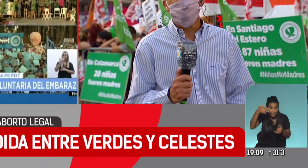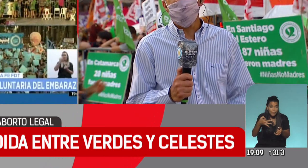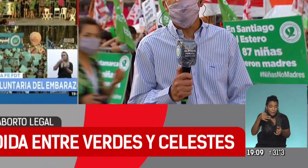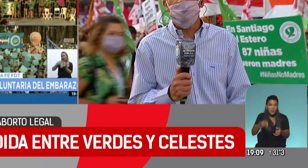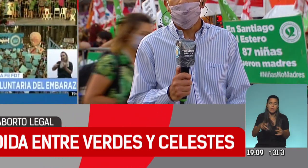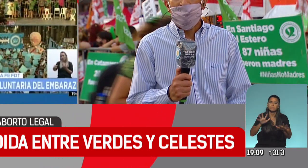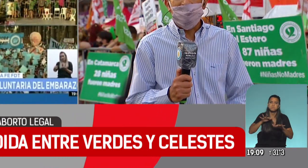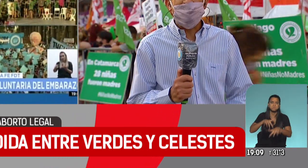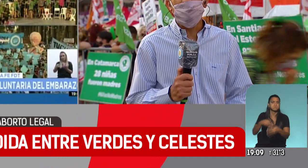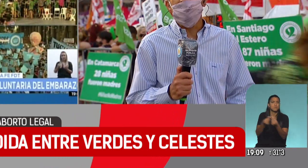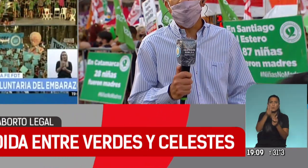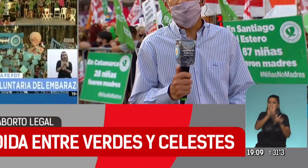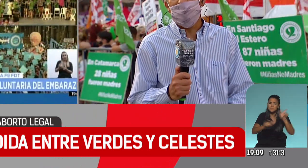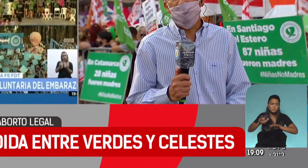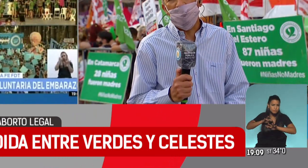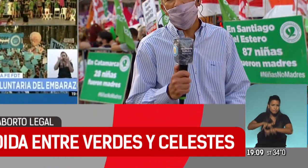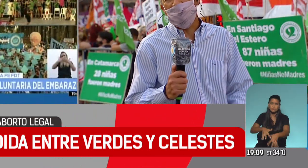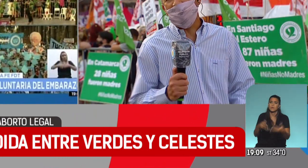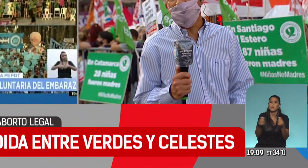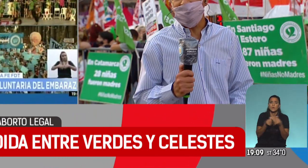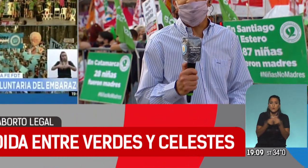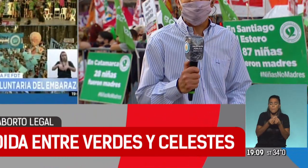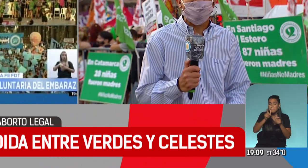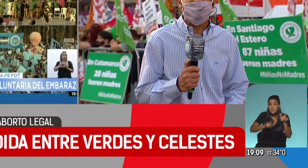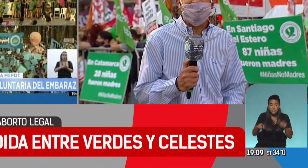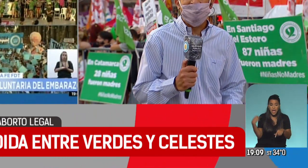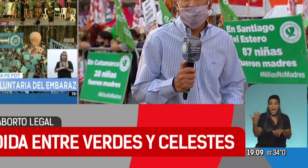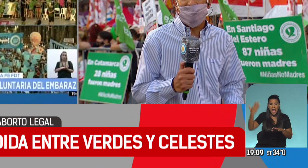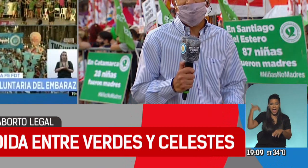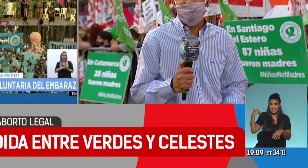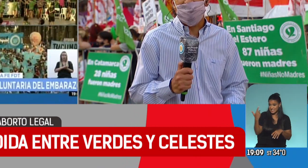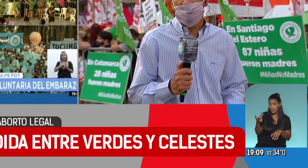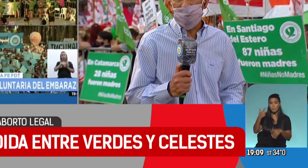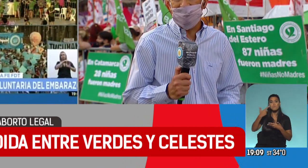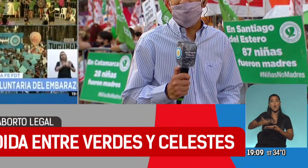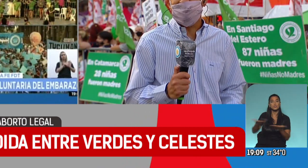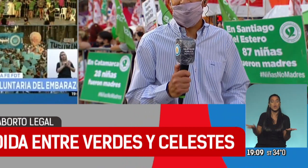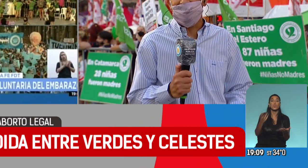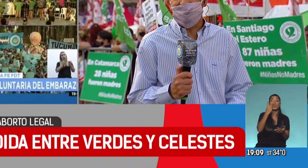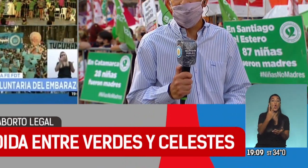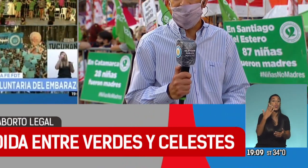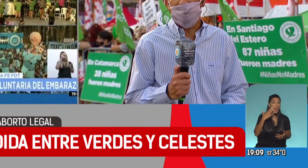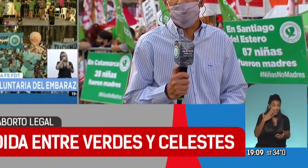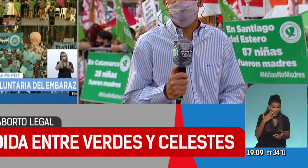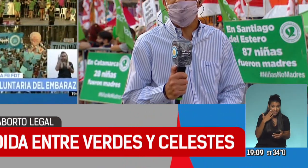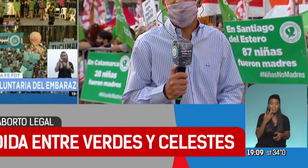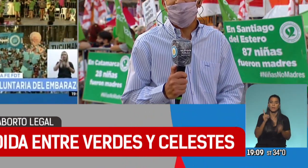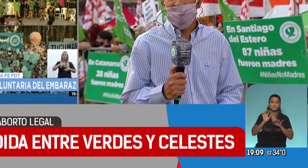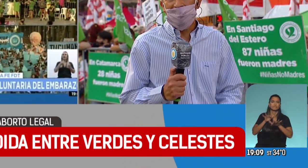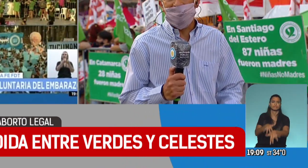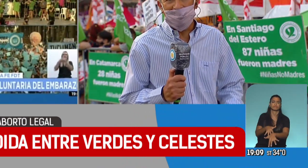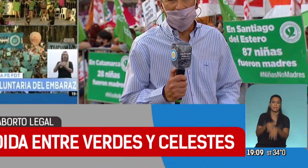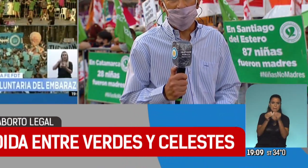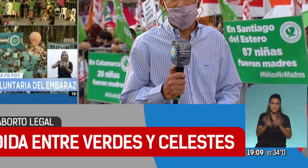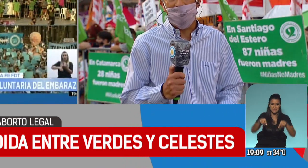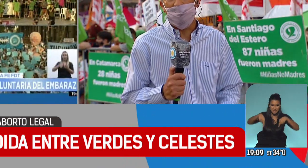multitud. Esa multitud que nosotros mostrábamos en el día de ayer a las 2 de la tarde, ya se empezaron a concentrar